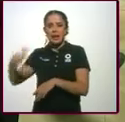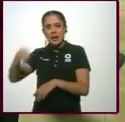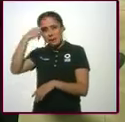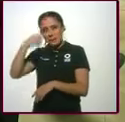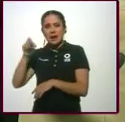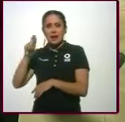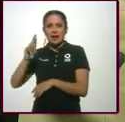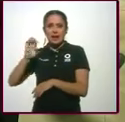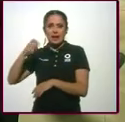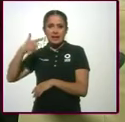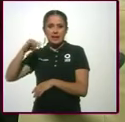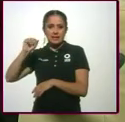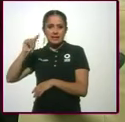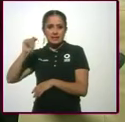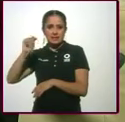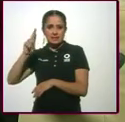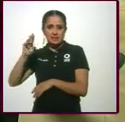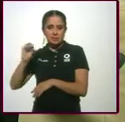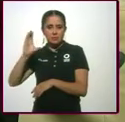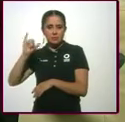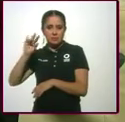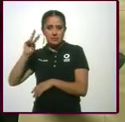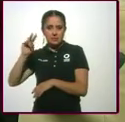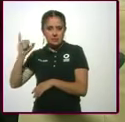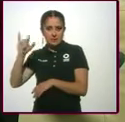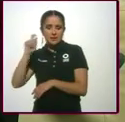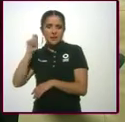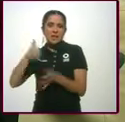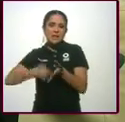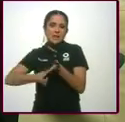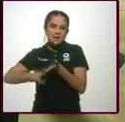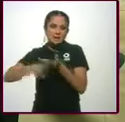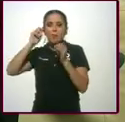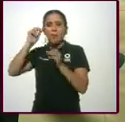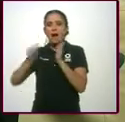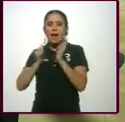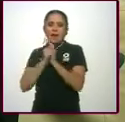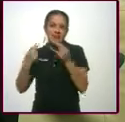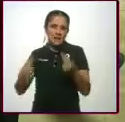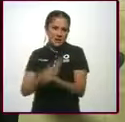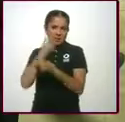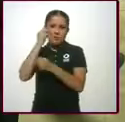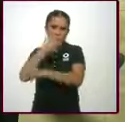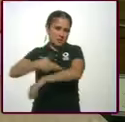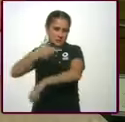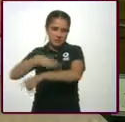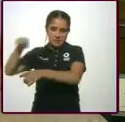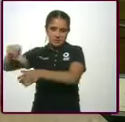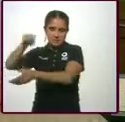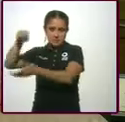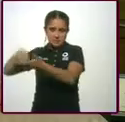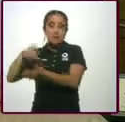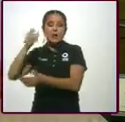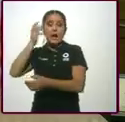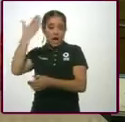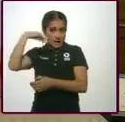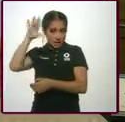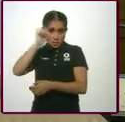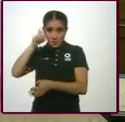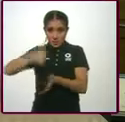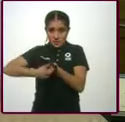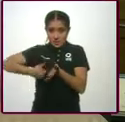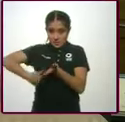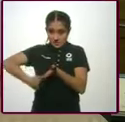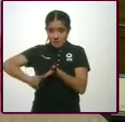innovamos el registro civil de la Ciudad de México. Anteriormente para casarse tenías que hacer